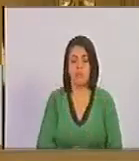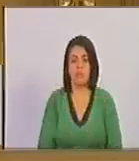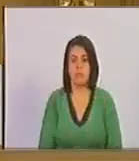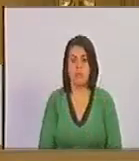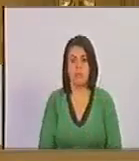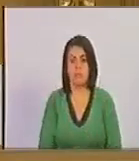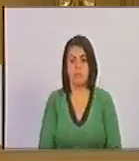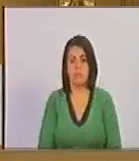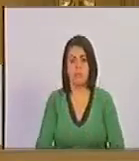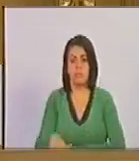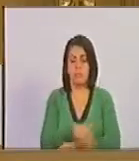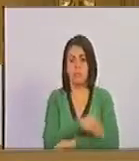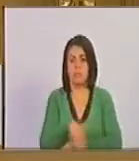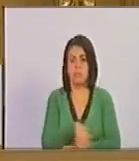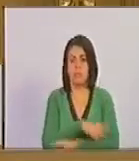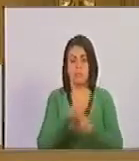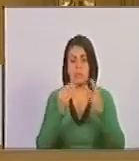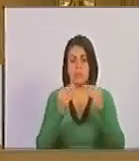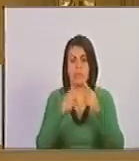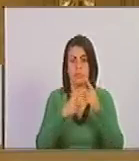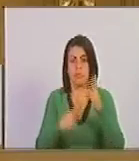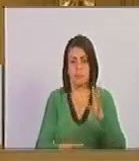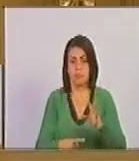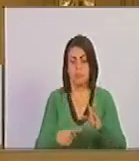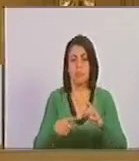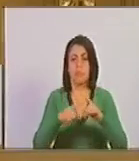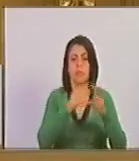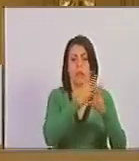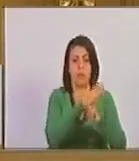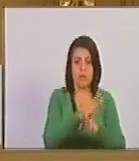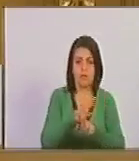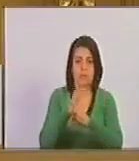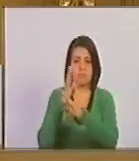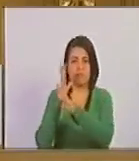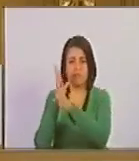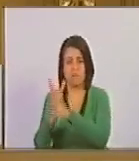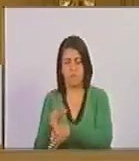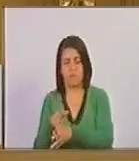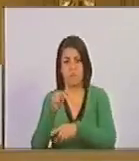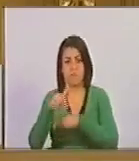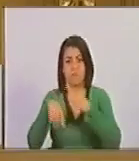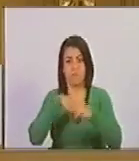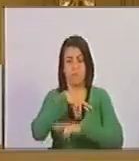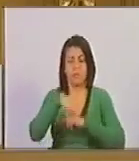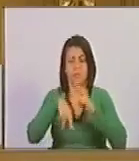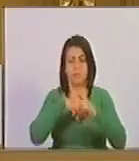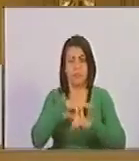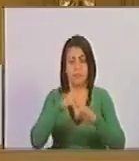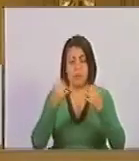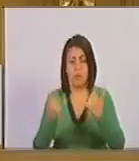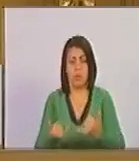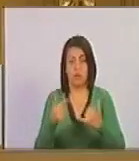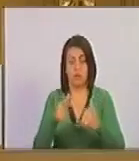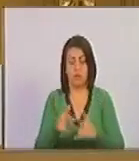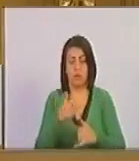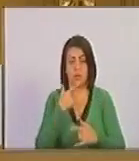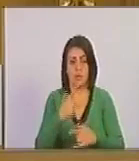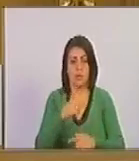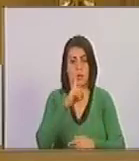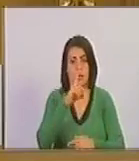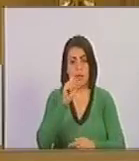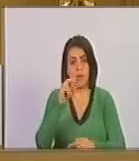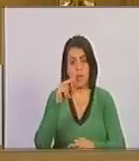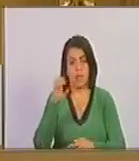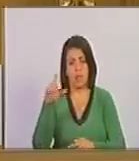las calles estaban llenas de casinos y protipución. Esta revolución que está ahorita con Daniel Ortega de